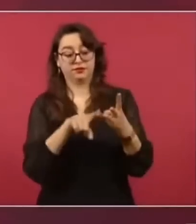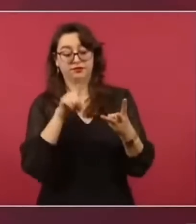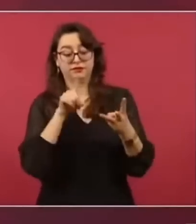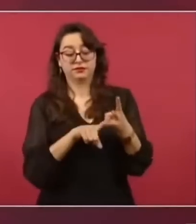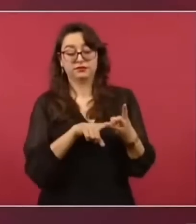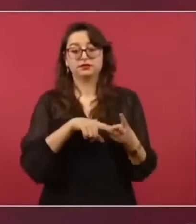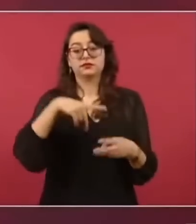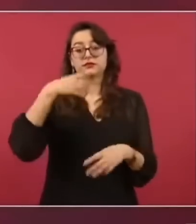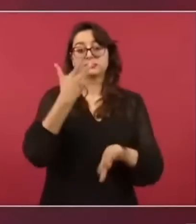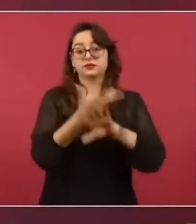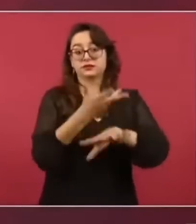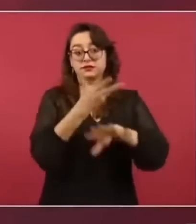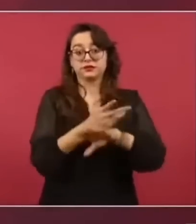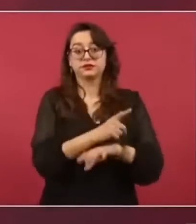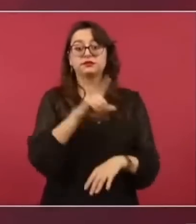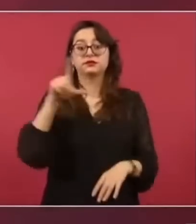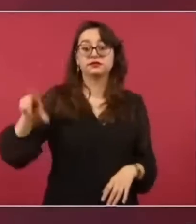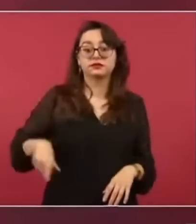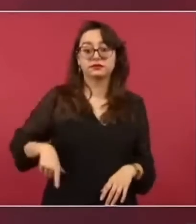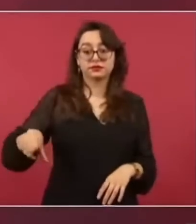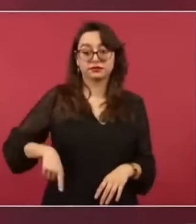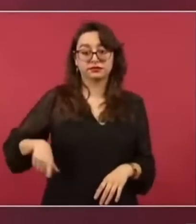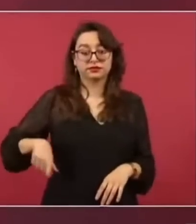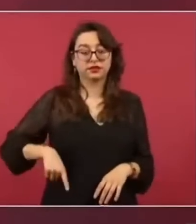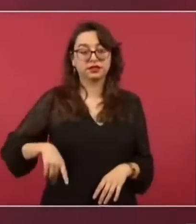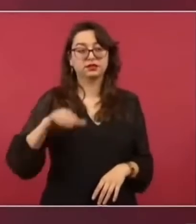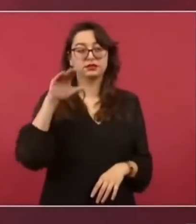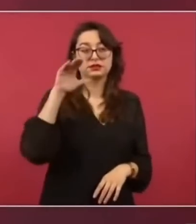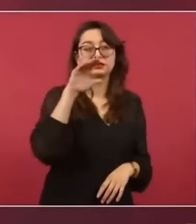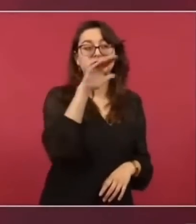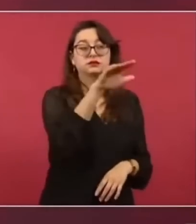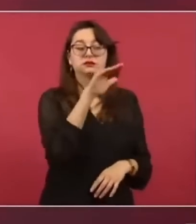Revisar la última milla cuando vas a salir hacia México.